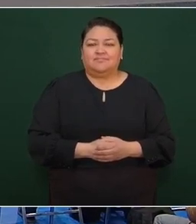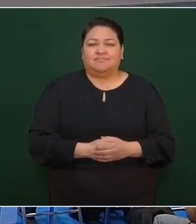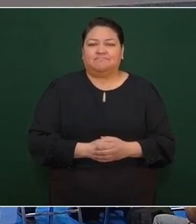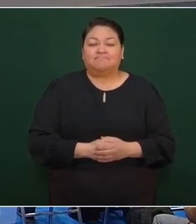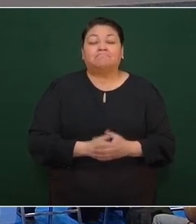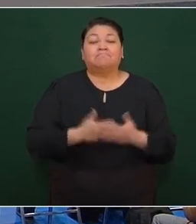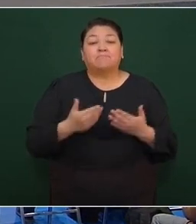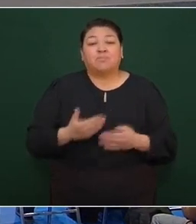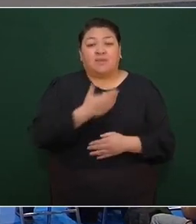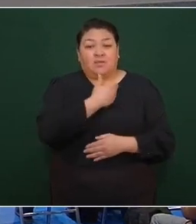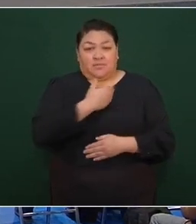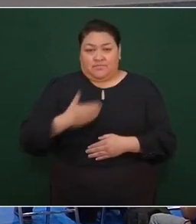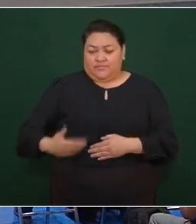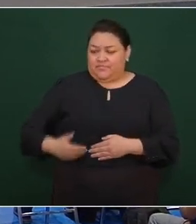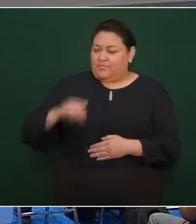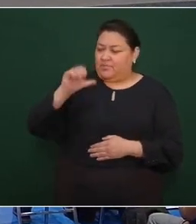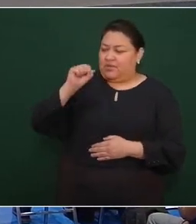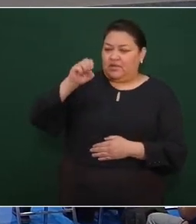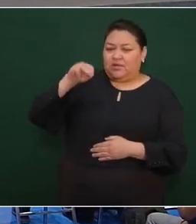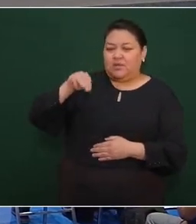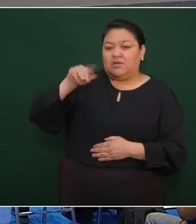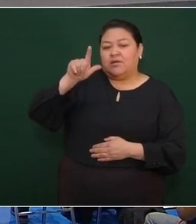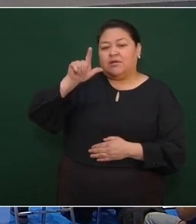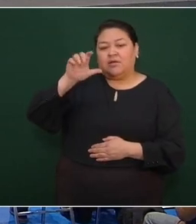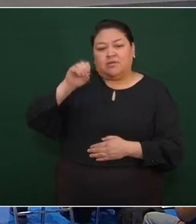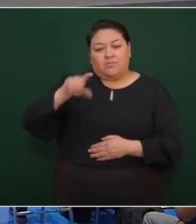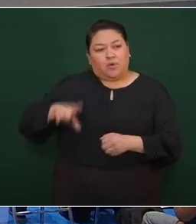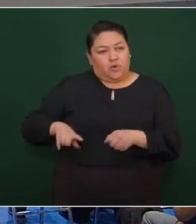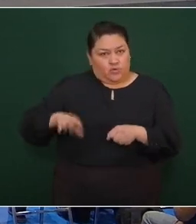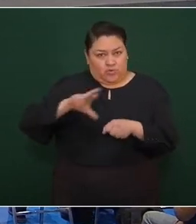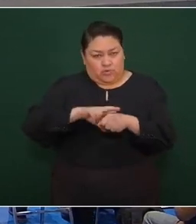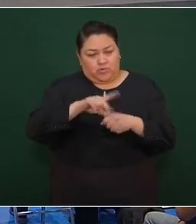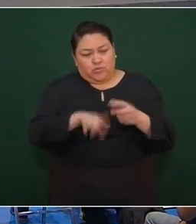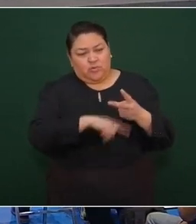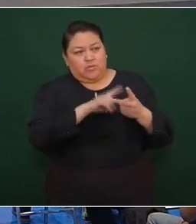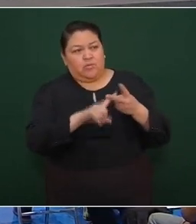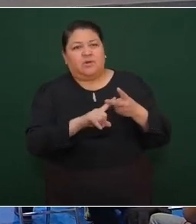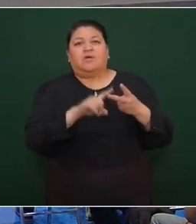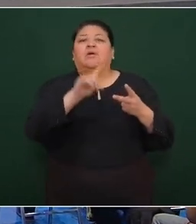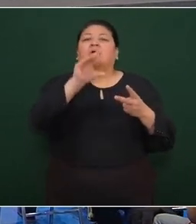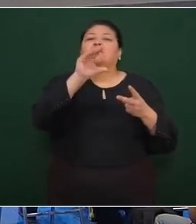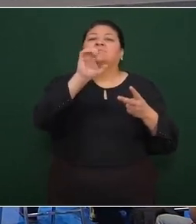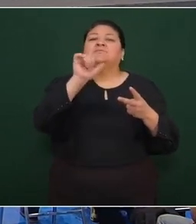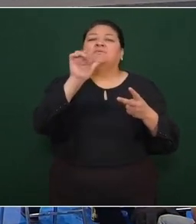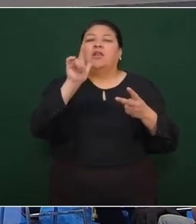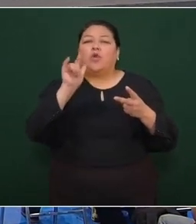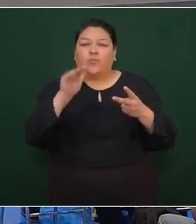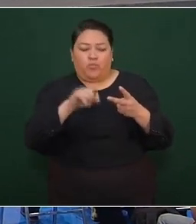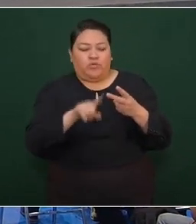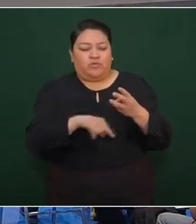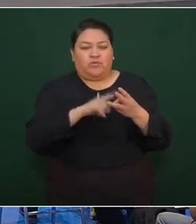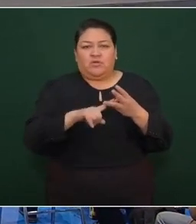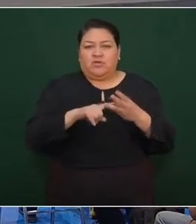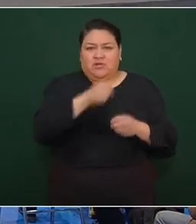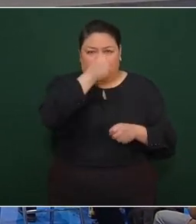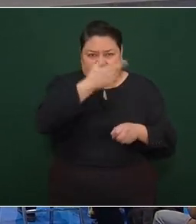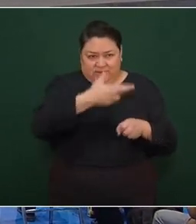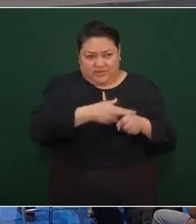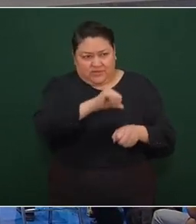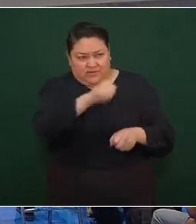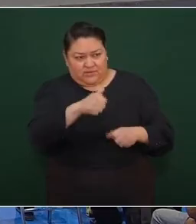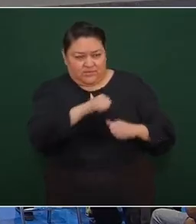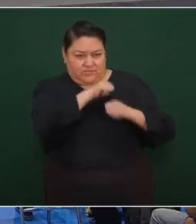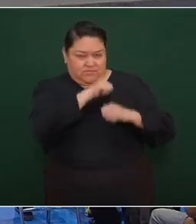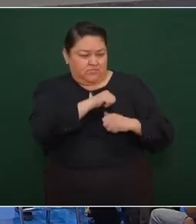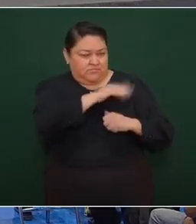Señor presidente Andrés Manuel López Obrador, gobernador Sergio Salomón Céspedes, secretaria, secretarios, comandante, a